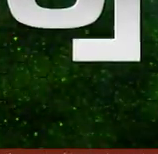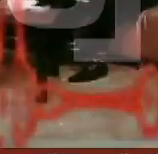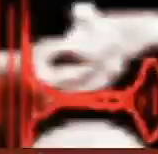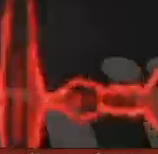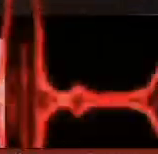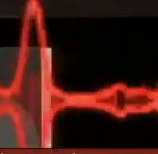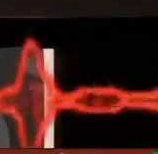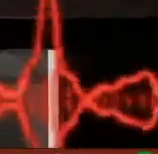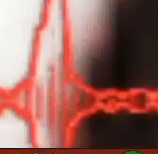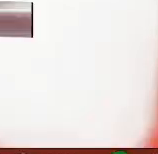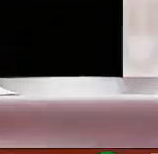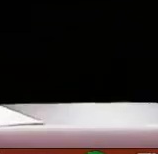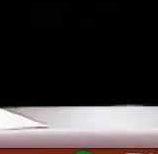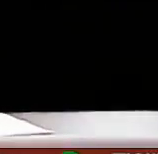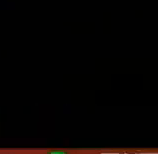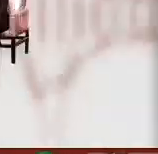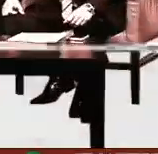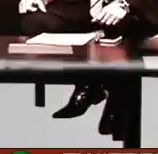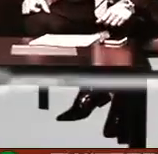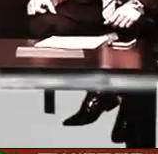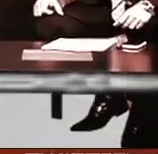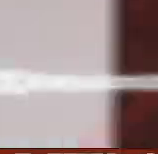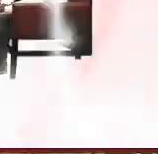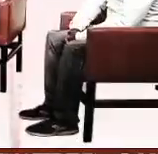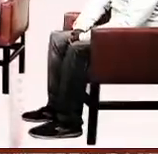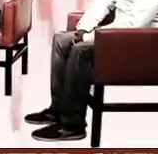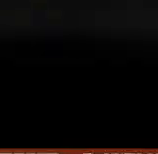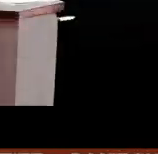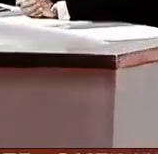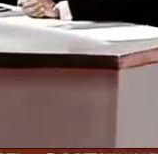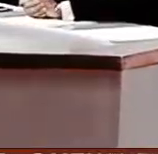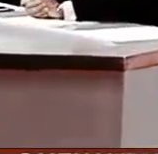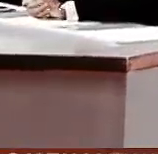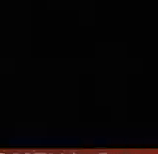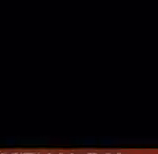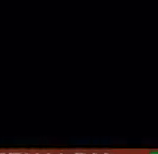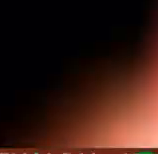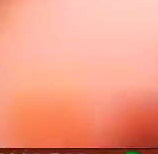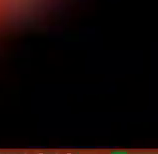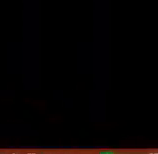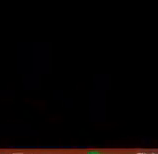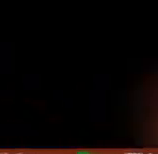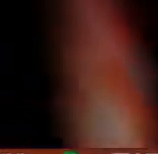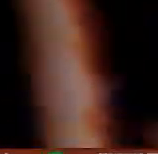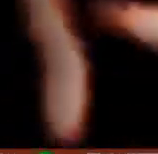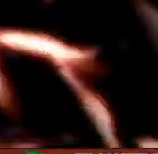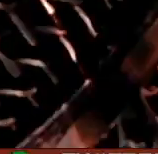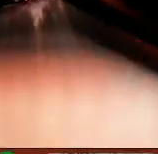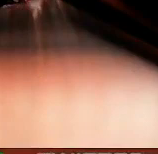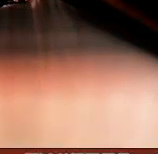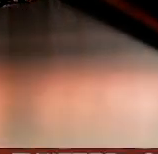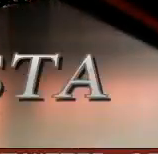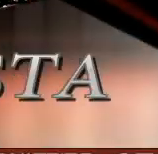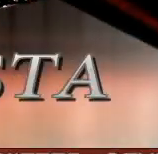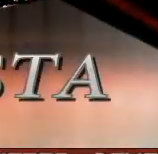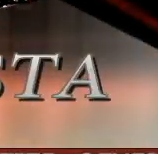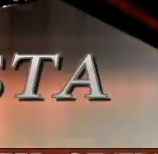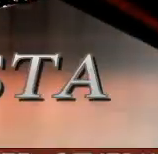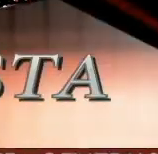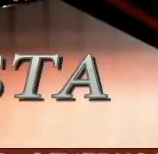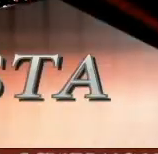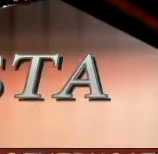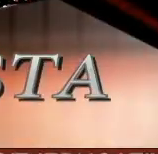esta mañana nos da mucho gusto que está aquí en el estudio de Música al día esta mañana damos la bienvenida en el estudio de Música al día